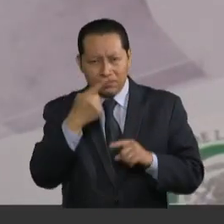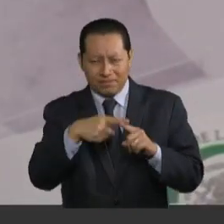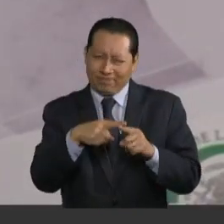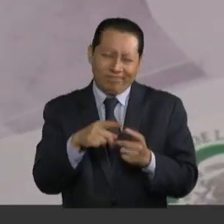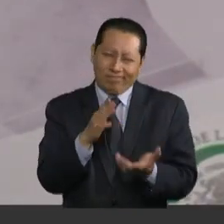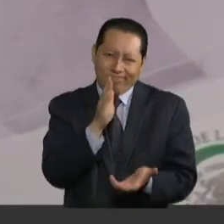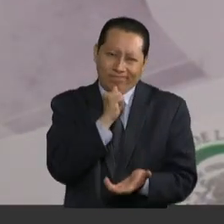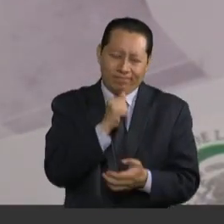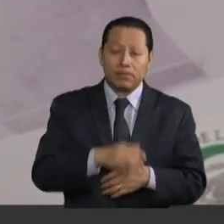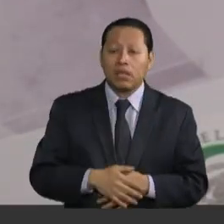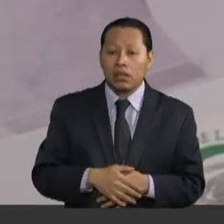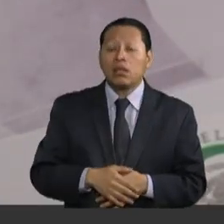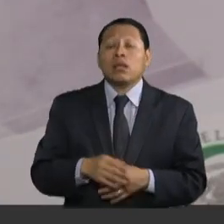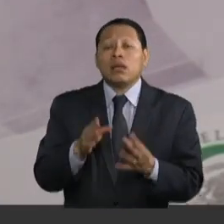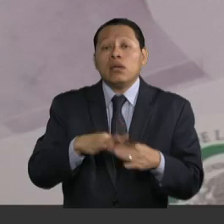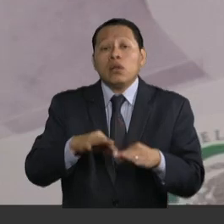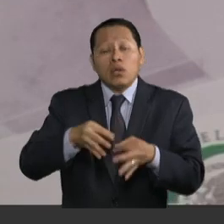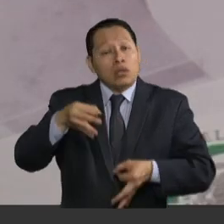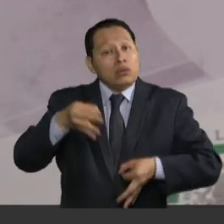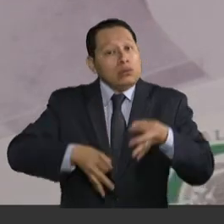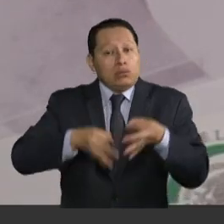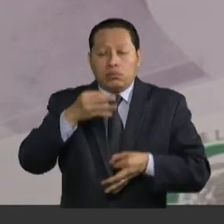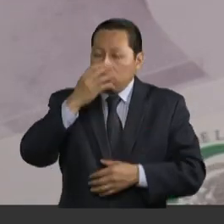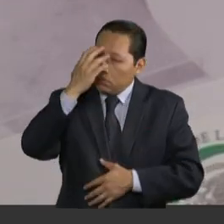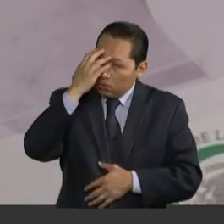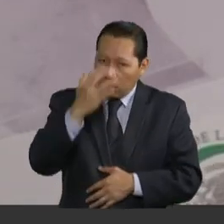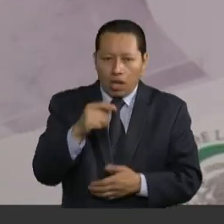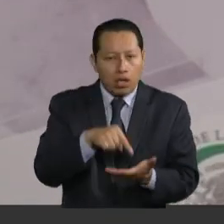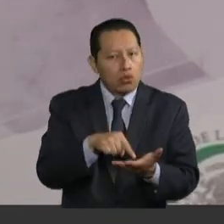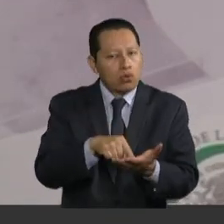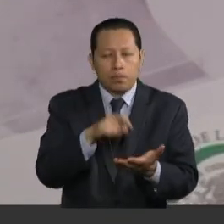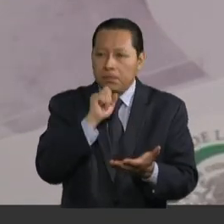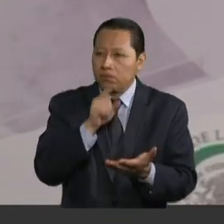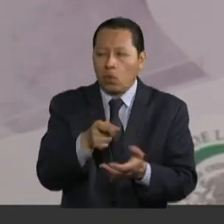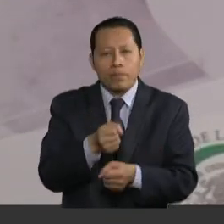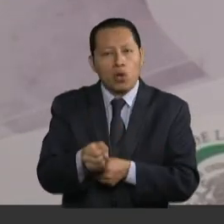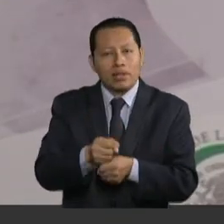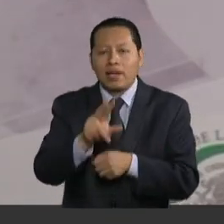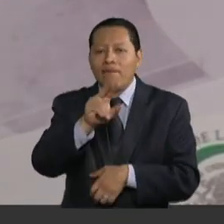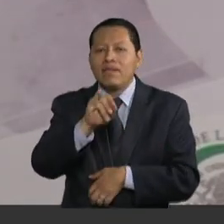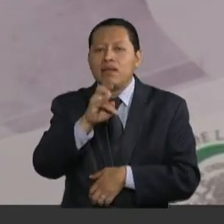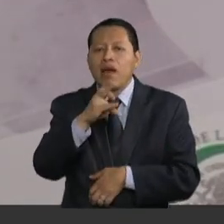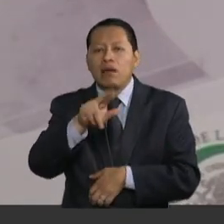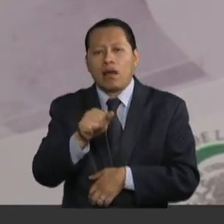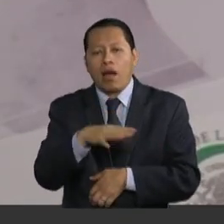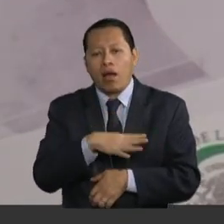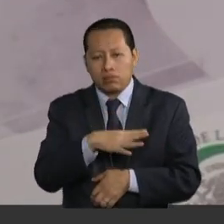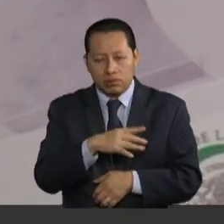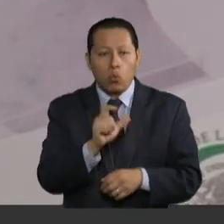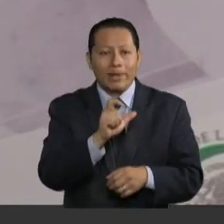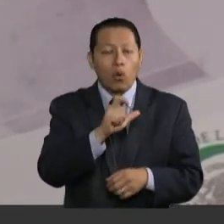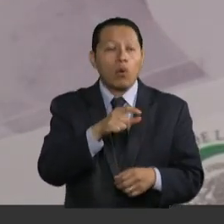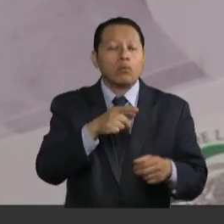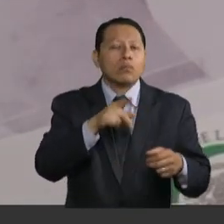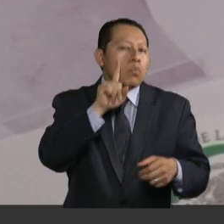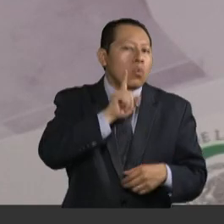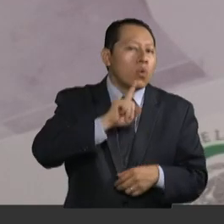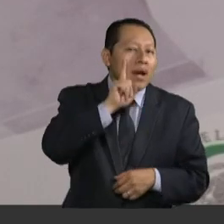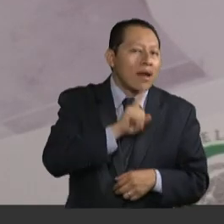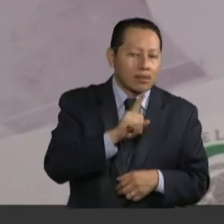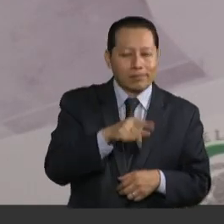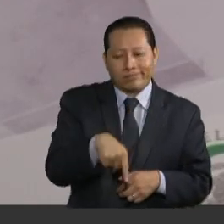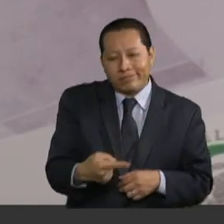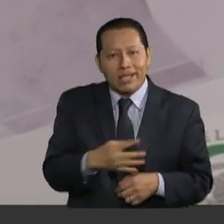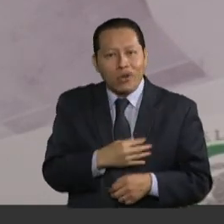impartidores de justicia tomen con seriedad la violencia vicaria. La violencia vicaria es una violencia cruel, extrema. Nos lleva